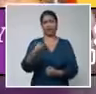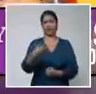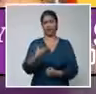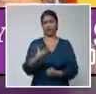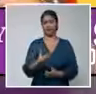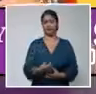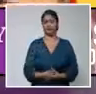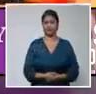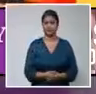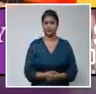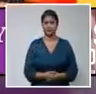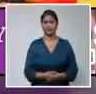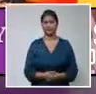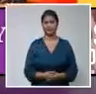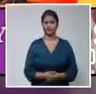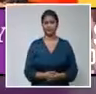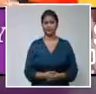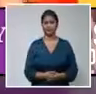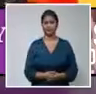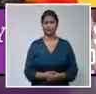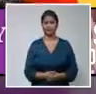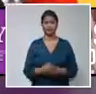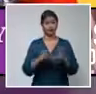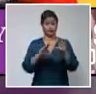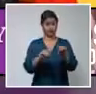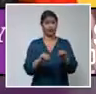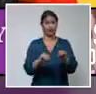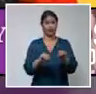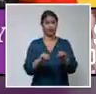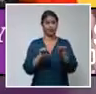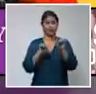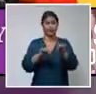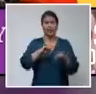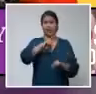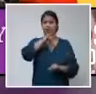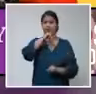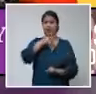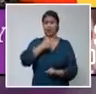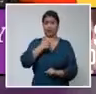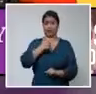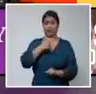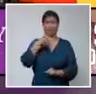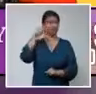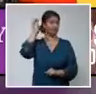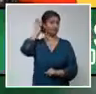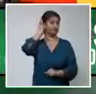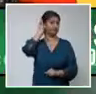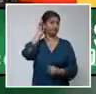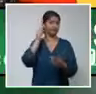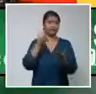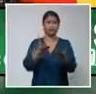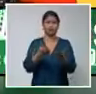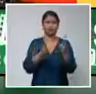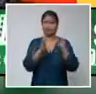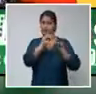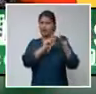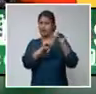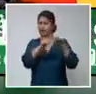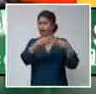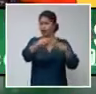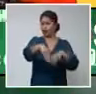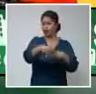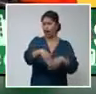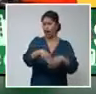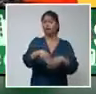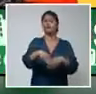No, lo gracioso no es eso. Lo gracioso es que mi mamá se enteró hoy hablando con María, que en el